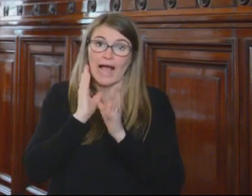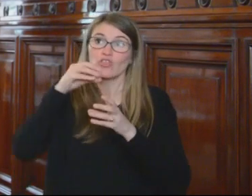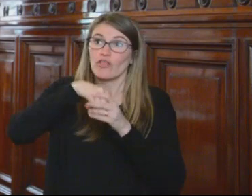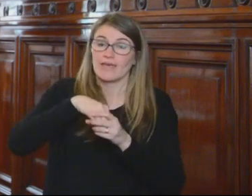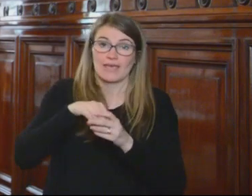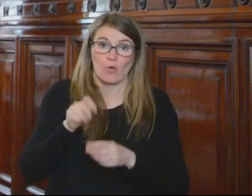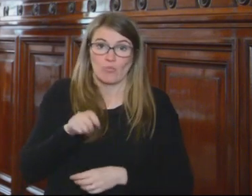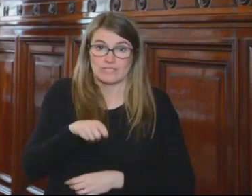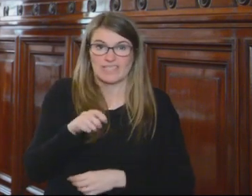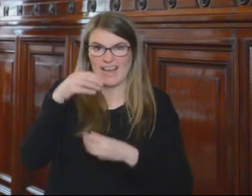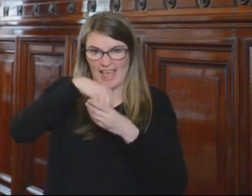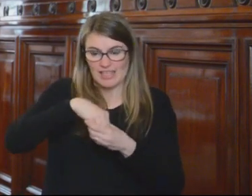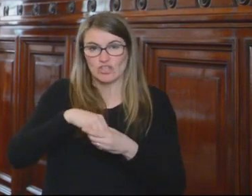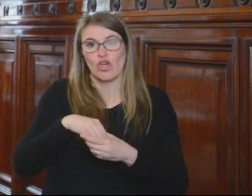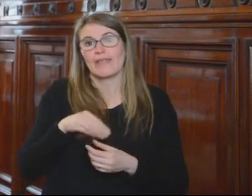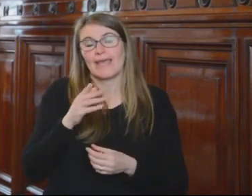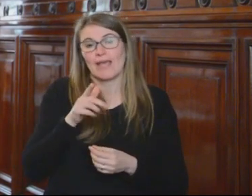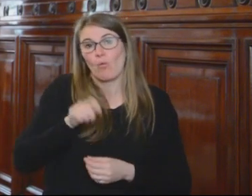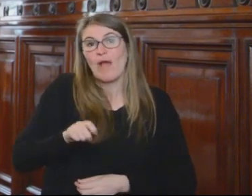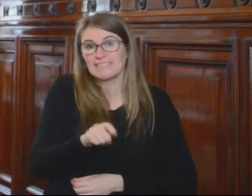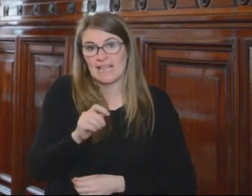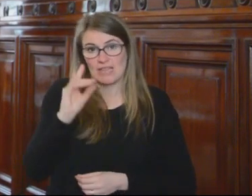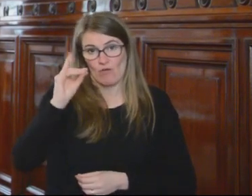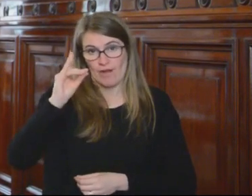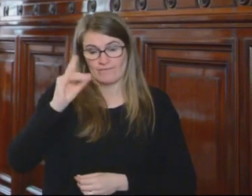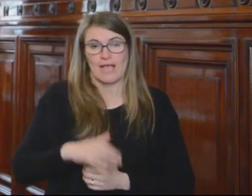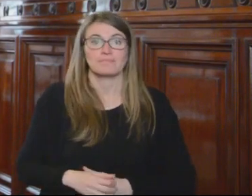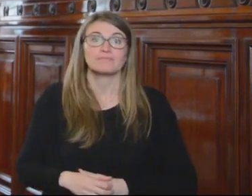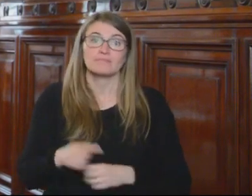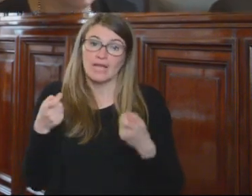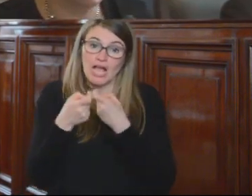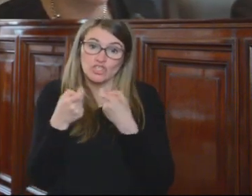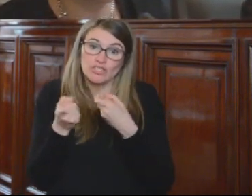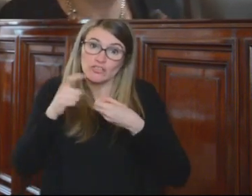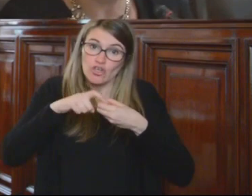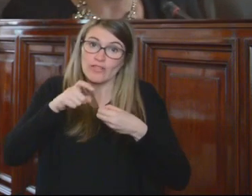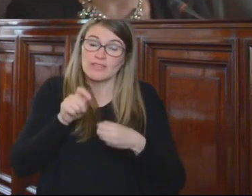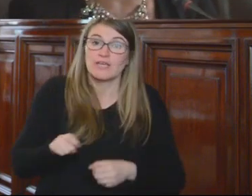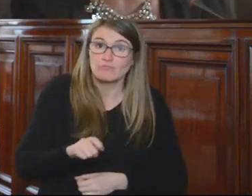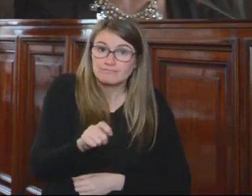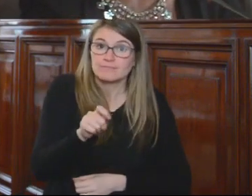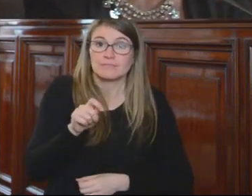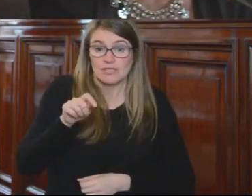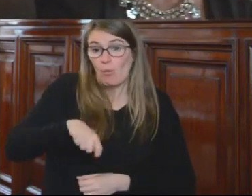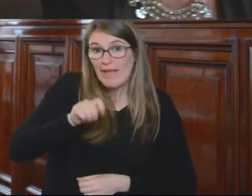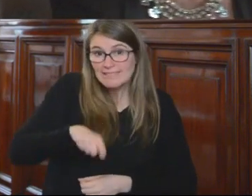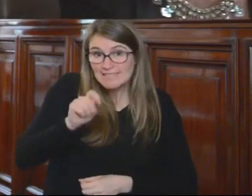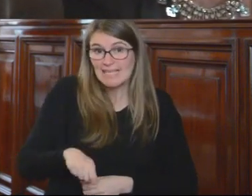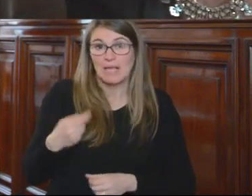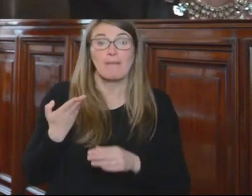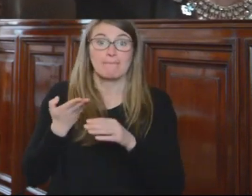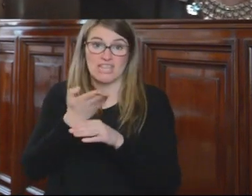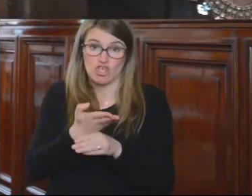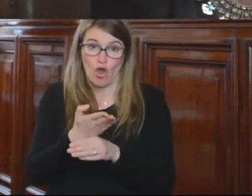Asociación de Magistrados, ha presentado o ha pedido esta audiencia